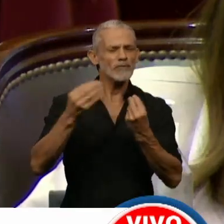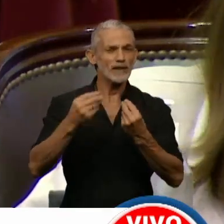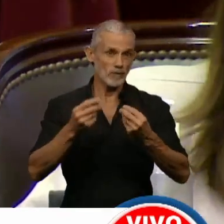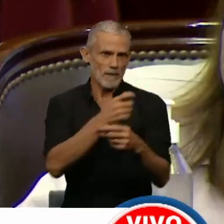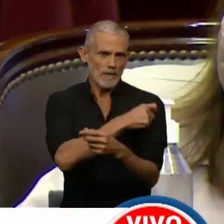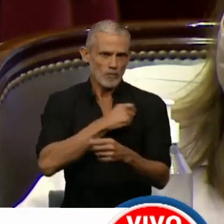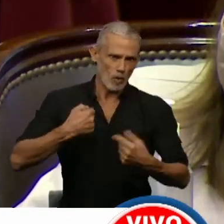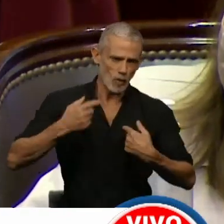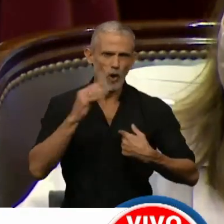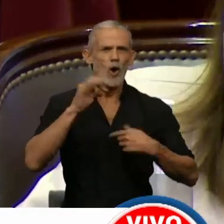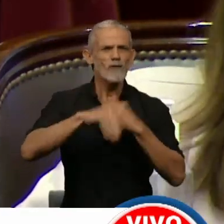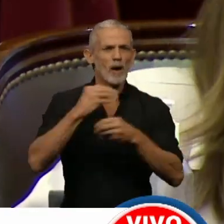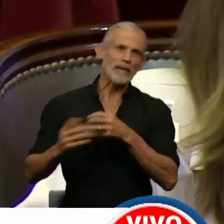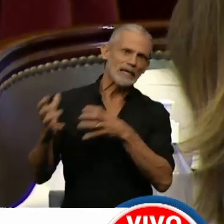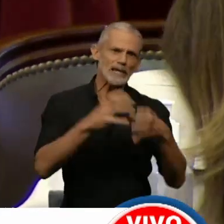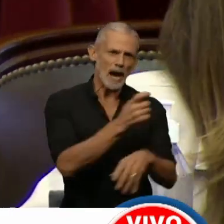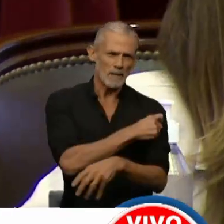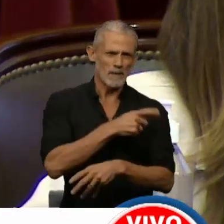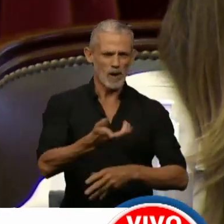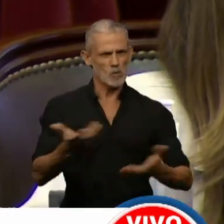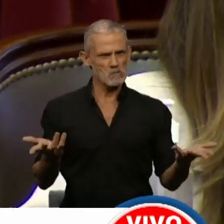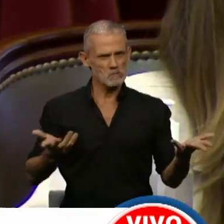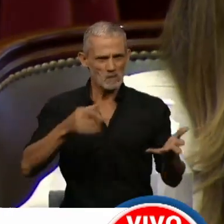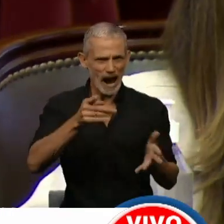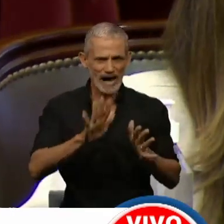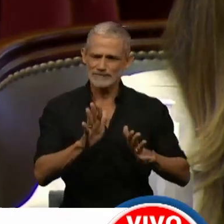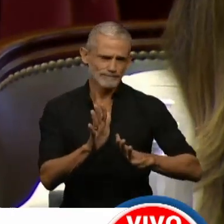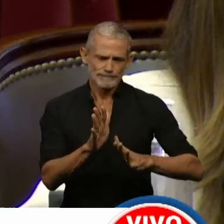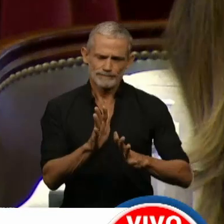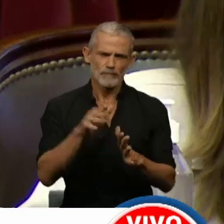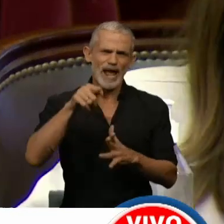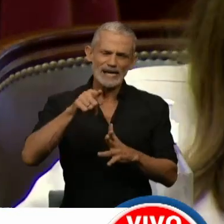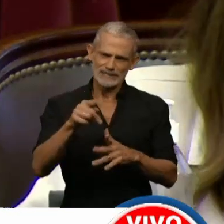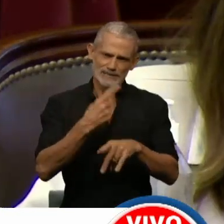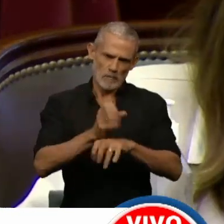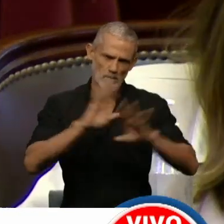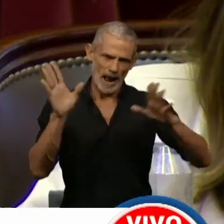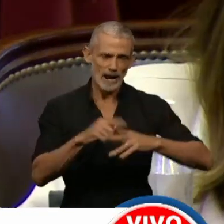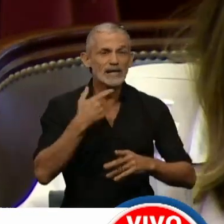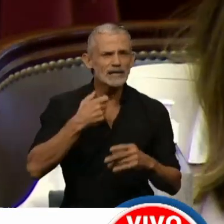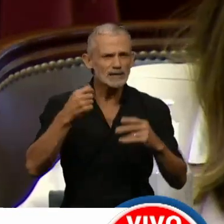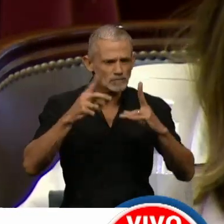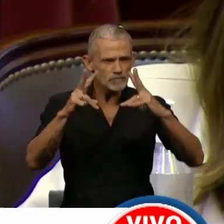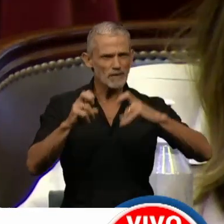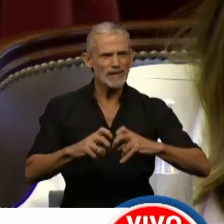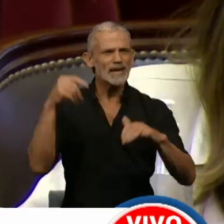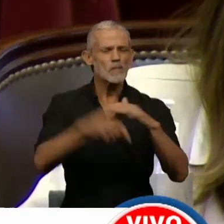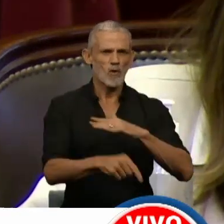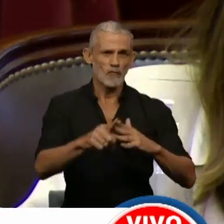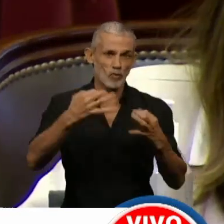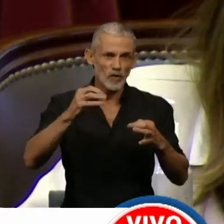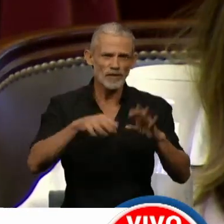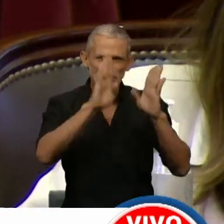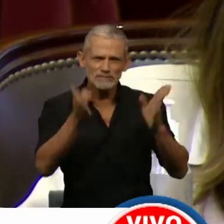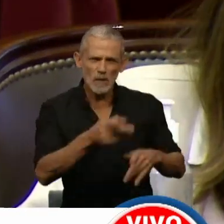vacunarse ellos o vacunar a sus familiares. Realmente esto no tiene nombre. Queremos que se investigue en profundidad el